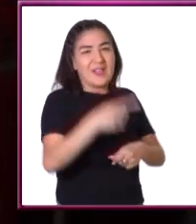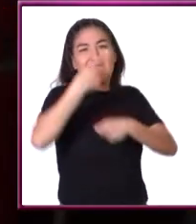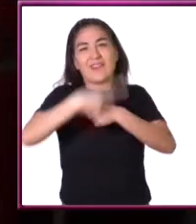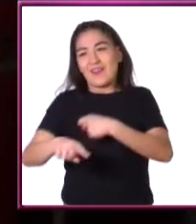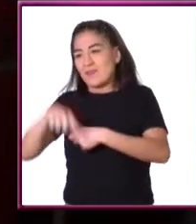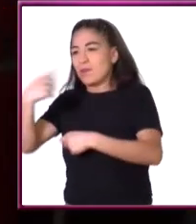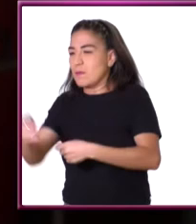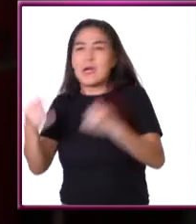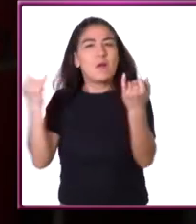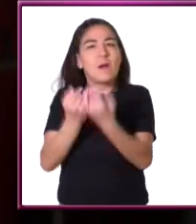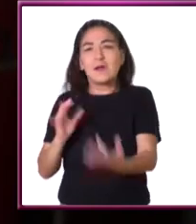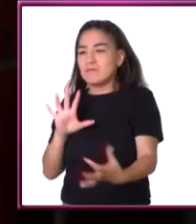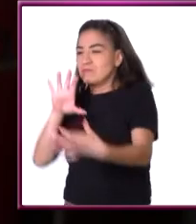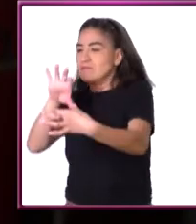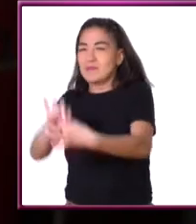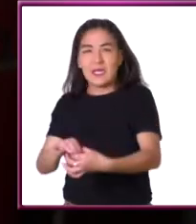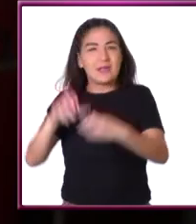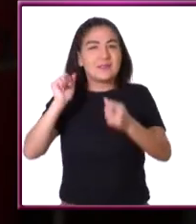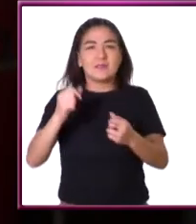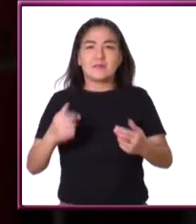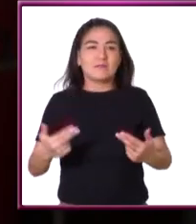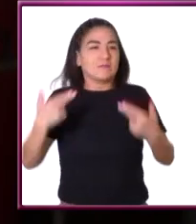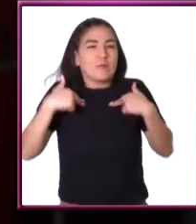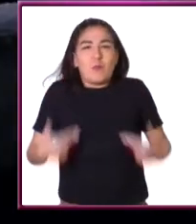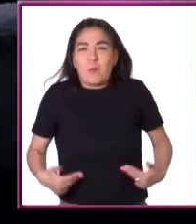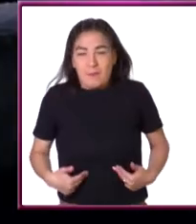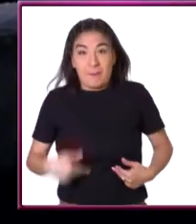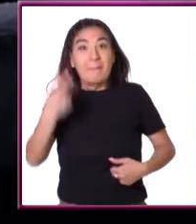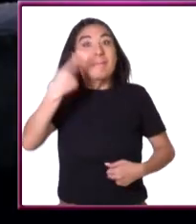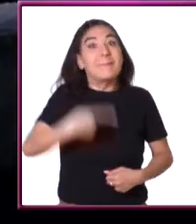tiene cierta relación con el ser humano, ¿no? Pero,